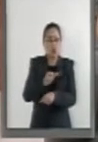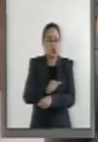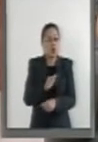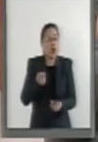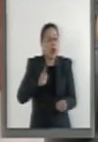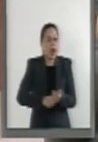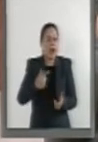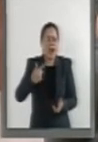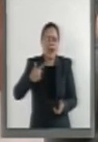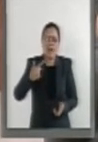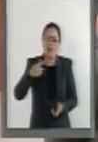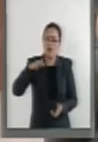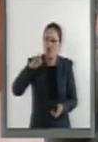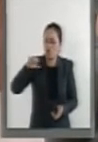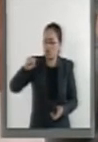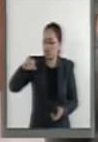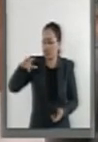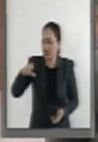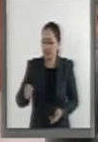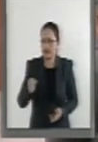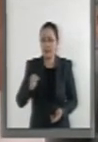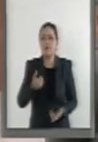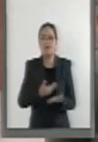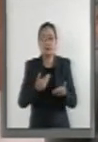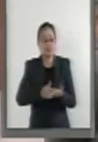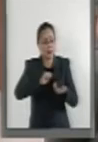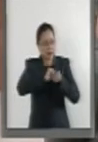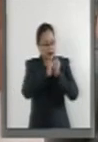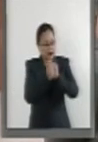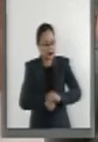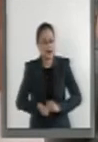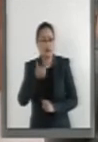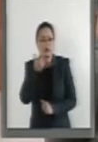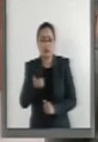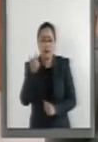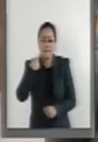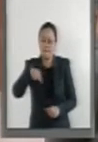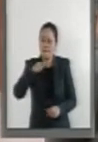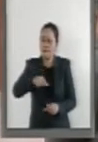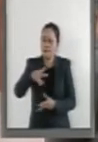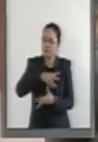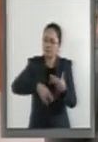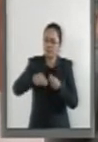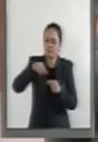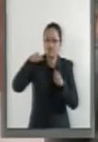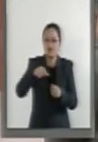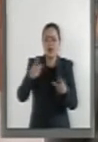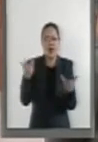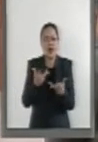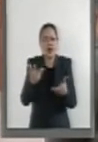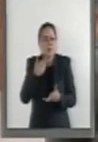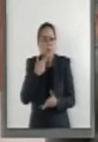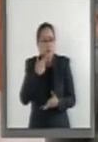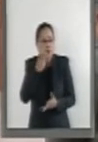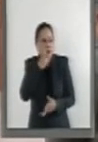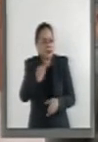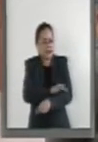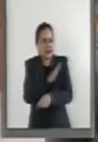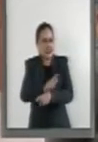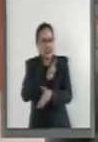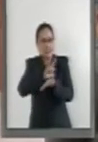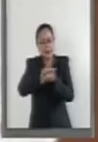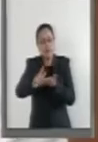y transitar hacia una economía sustentada en la generación y utilización de estas energías